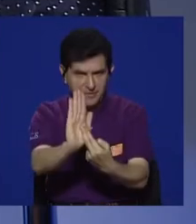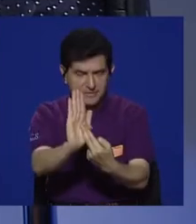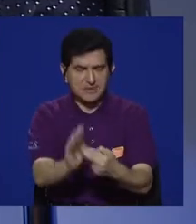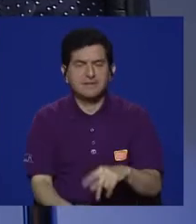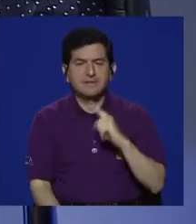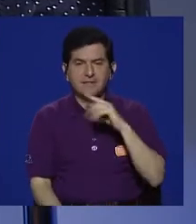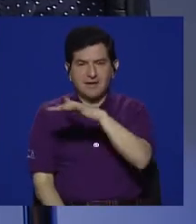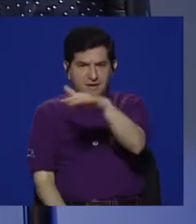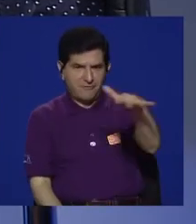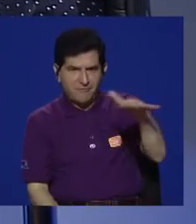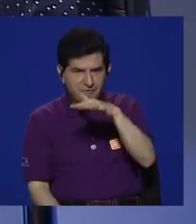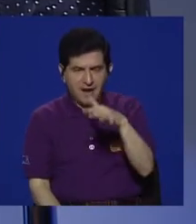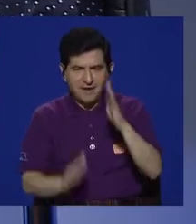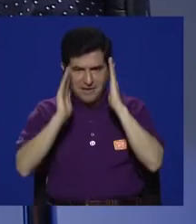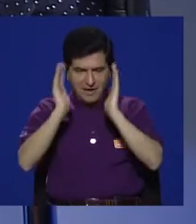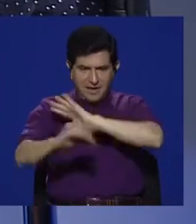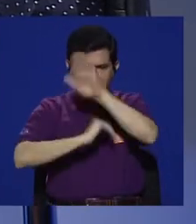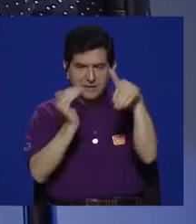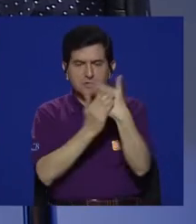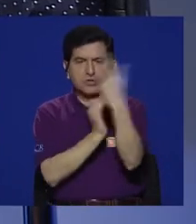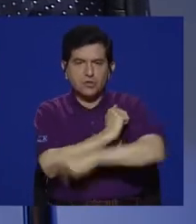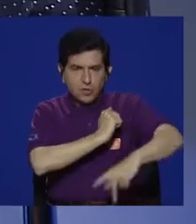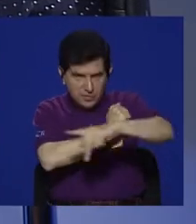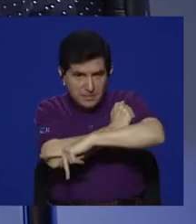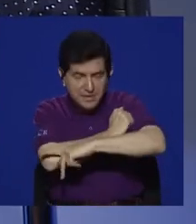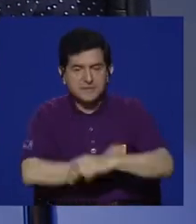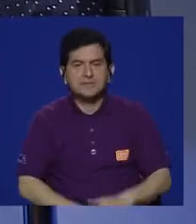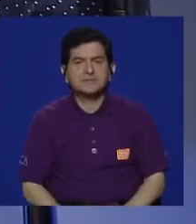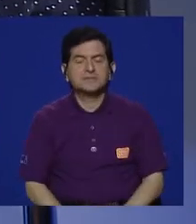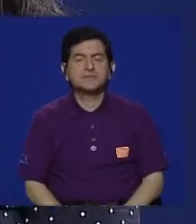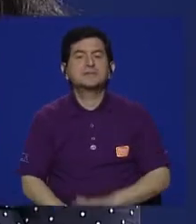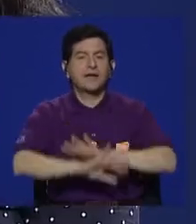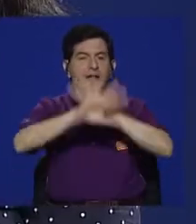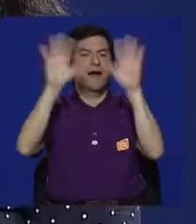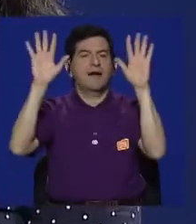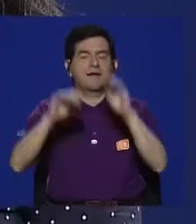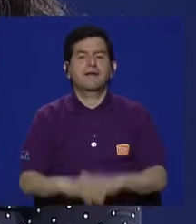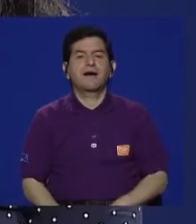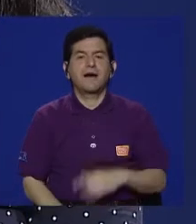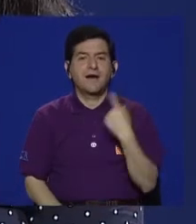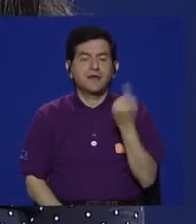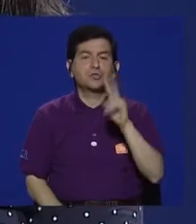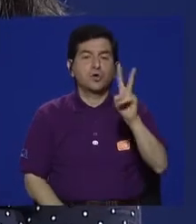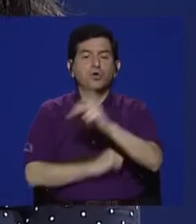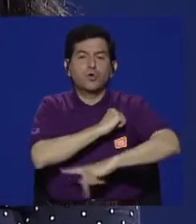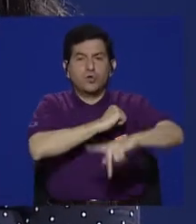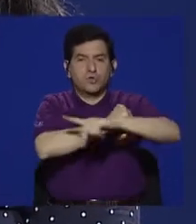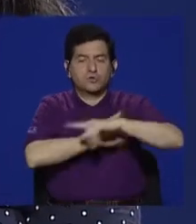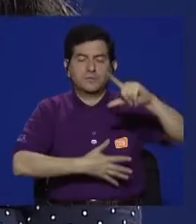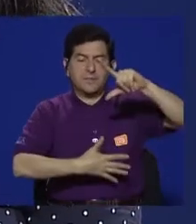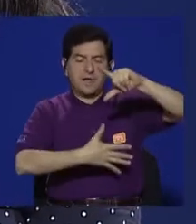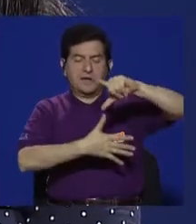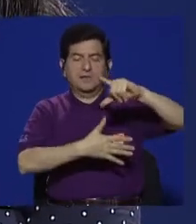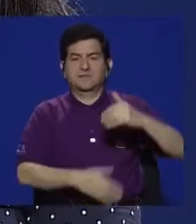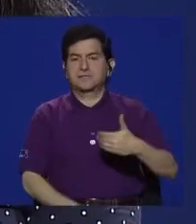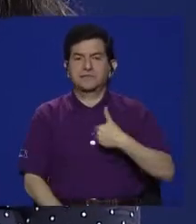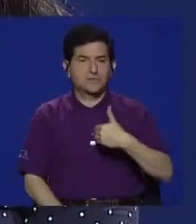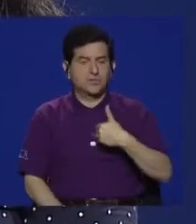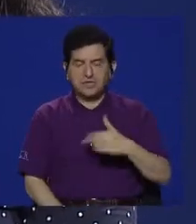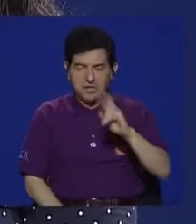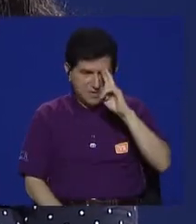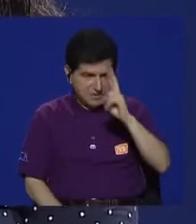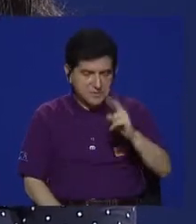está representando una realidad que cubre a todo el territorio nacional. Y vale la pena aclarar que los únicos dos países en